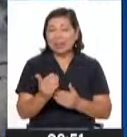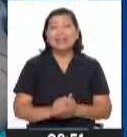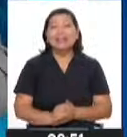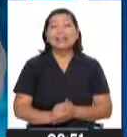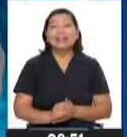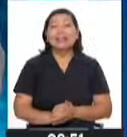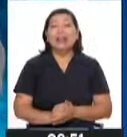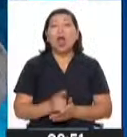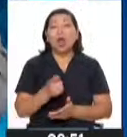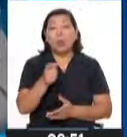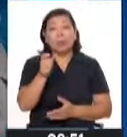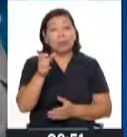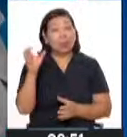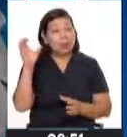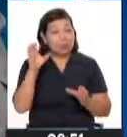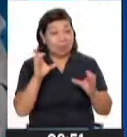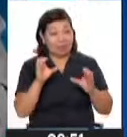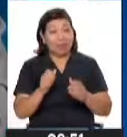Esteban Arredondo, científico del IGP, ha conversado con nosotros.